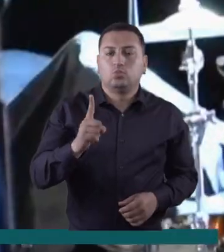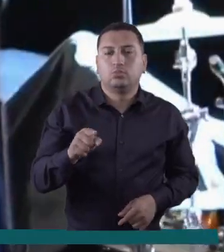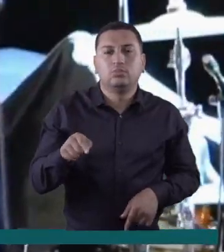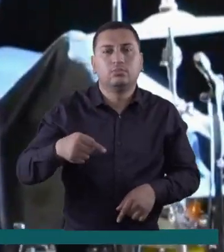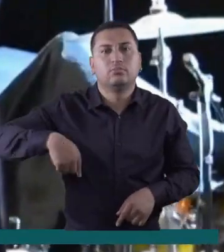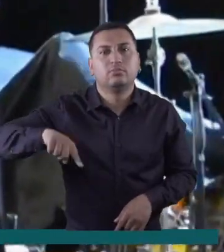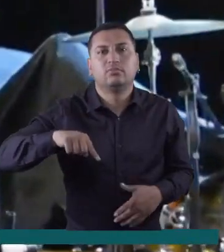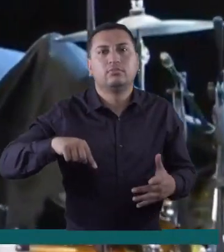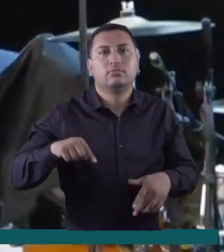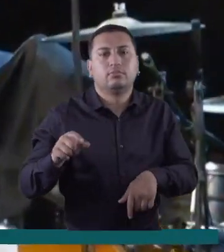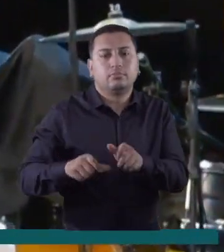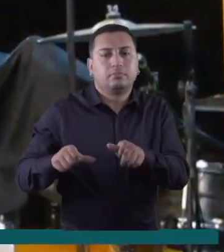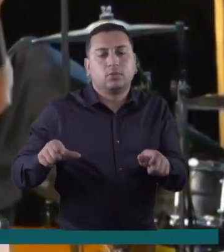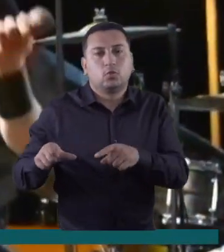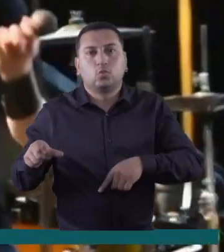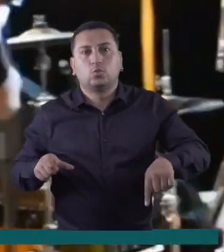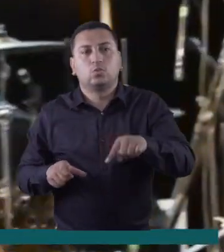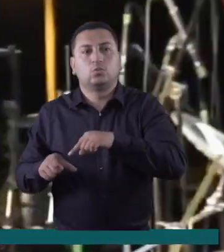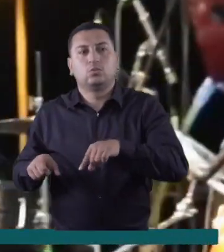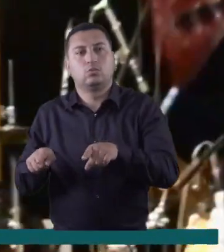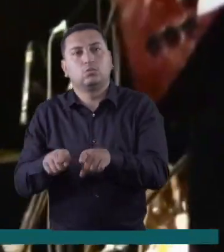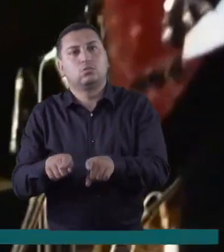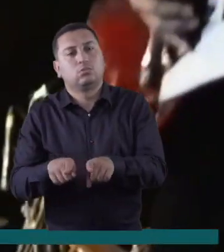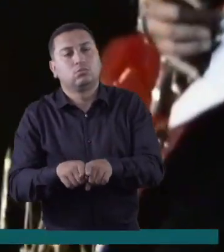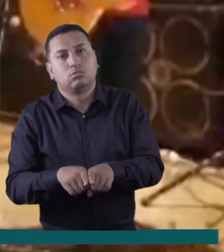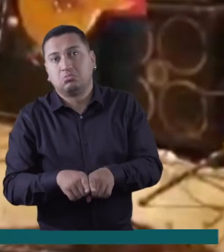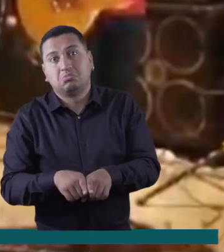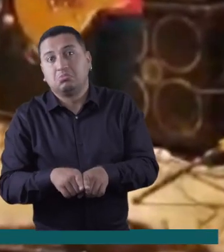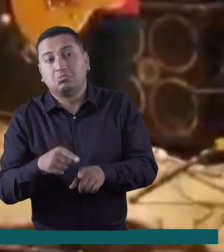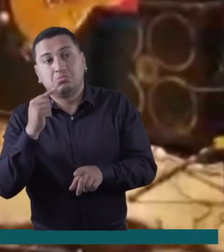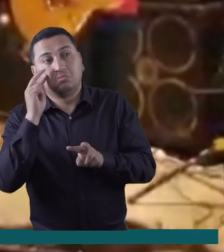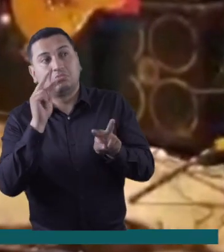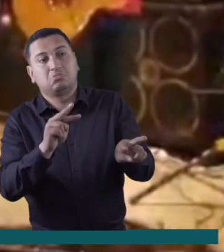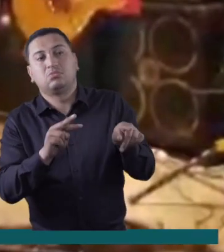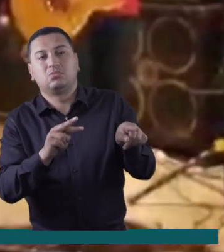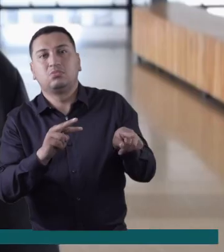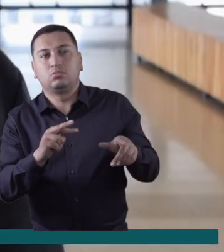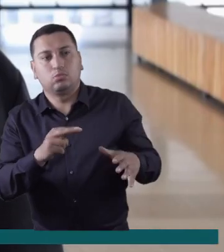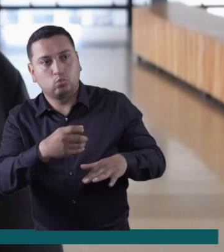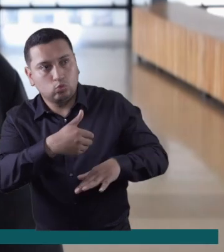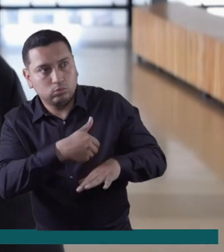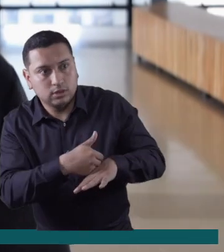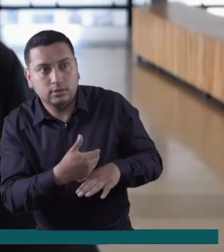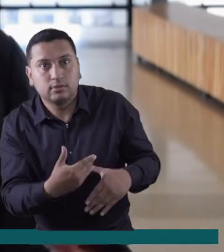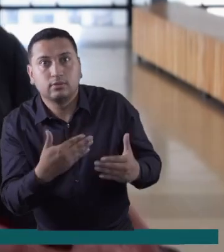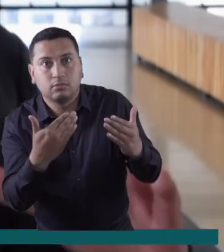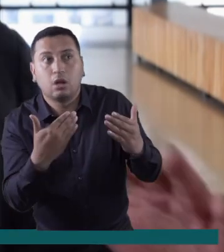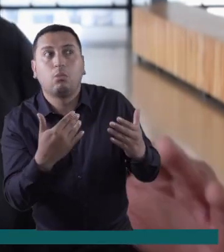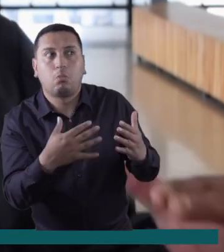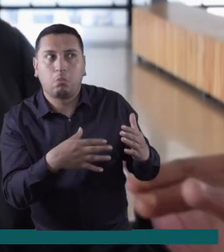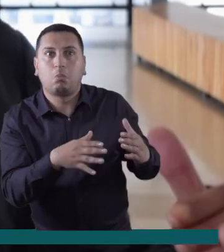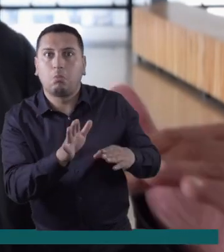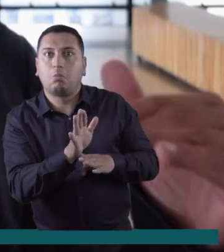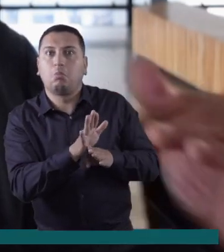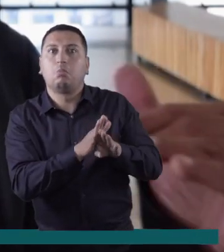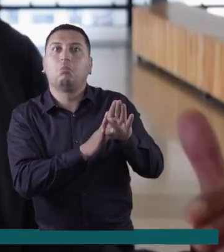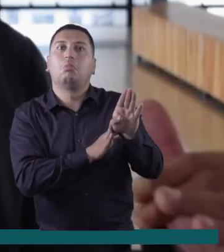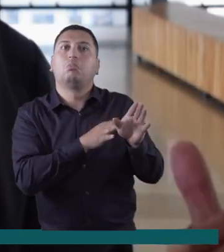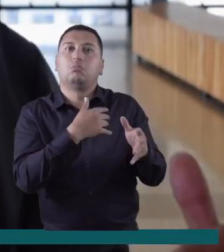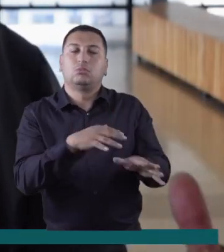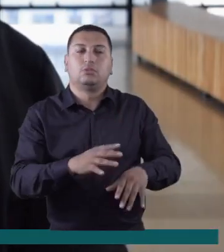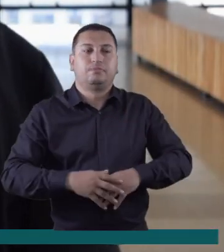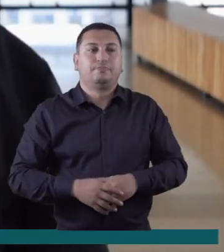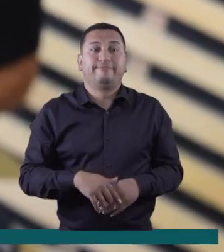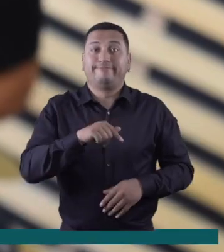porque la gente ha tenido que, muy poco a poco, ir creando este tipo de propuestas hasta que se han mantenido, se han